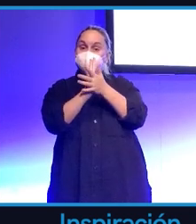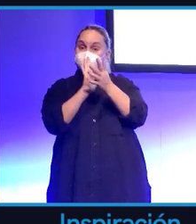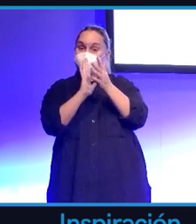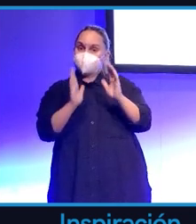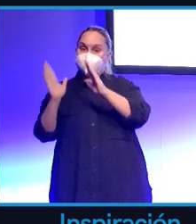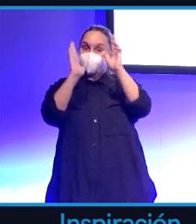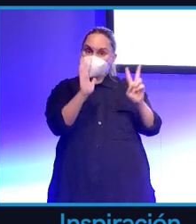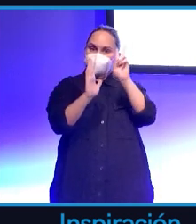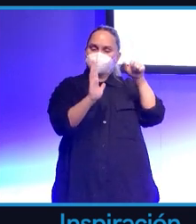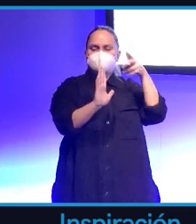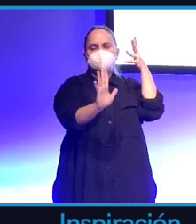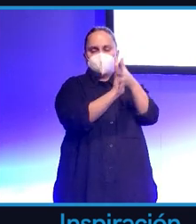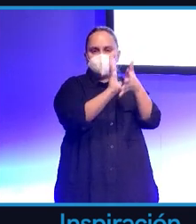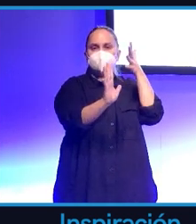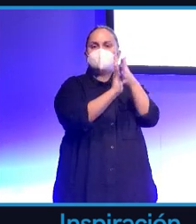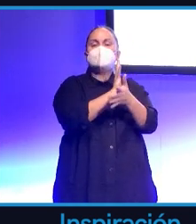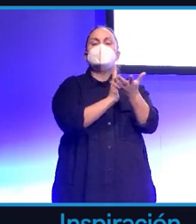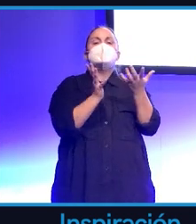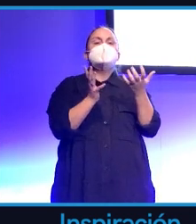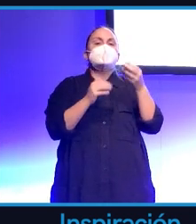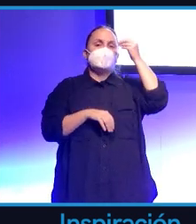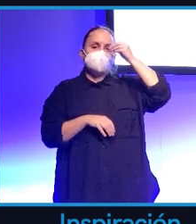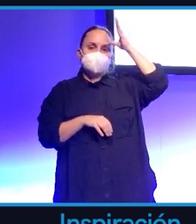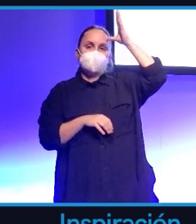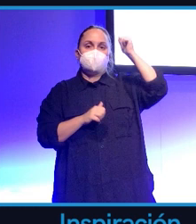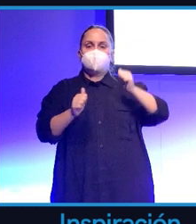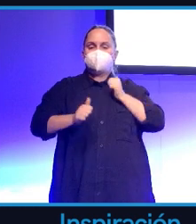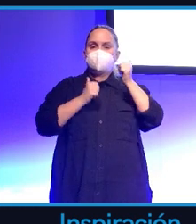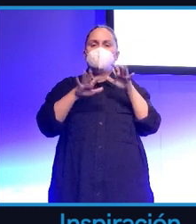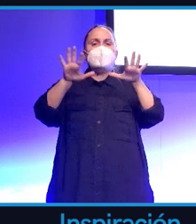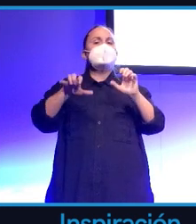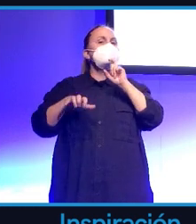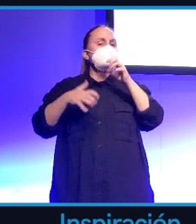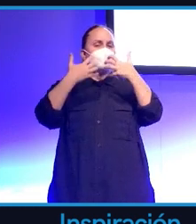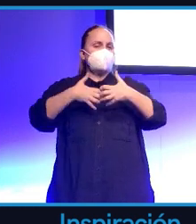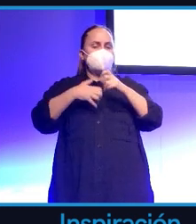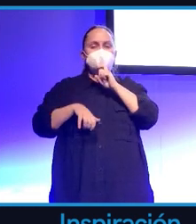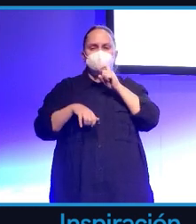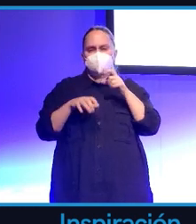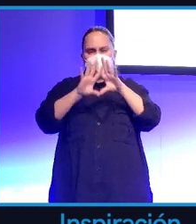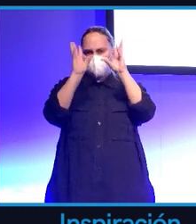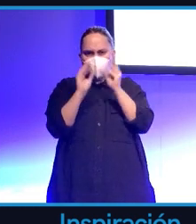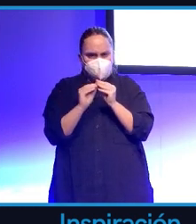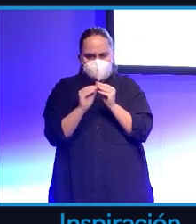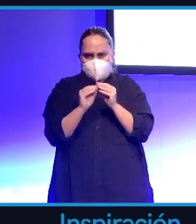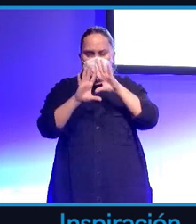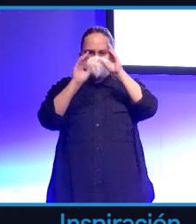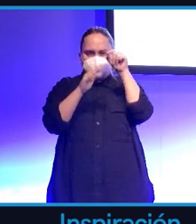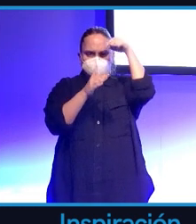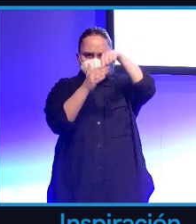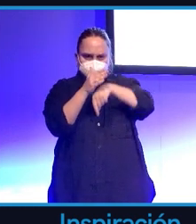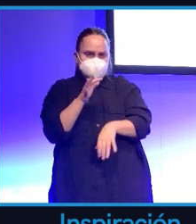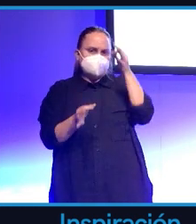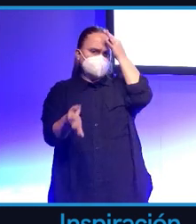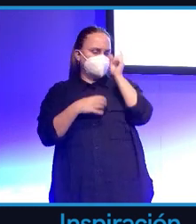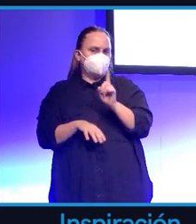voy a hablarles de cómo funciona, cómo aprende la inteligencia artificial a grandes rasgos. Voy a ir a muy alto nivel sin entrar en tecnologías